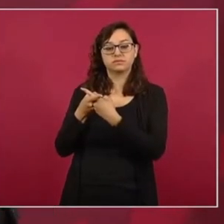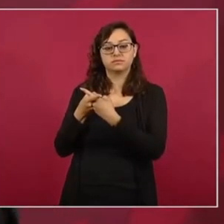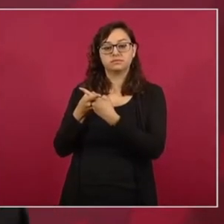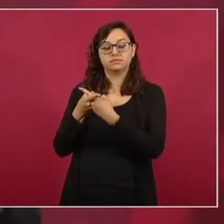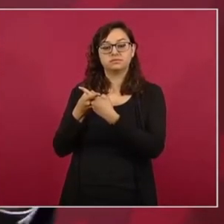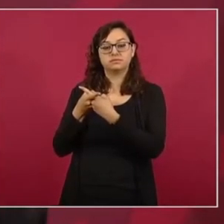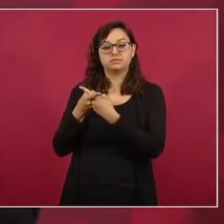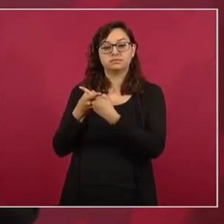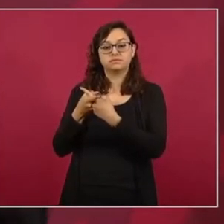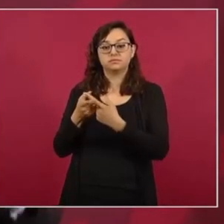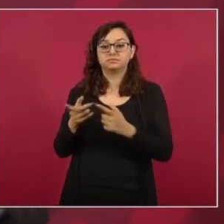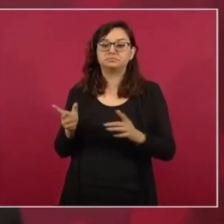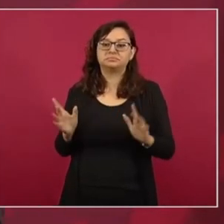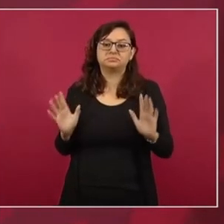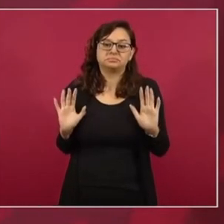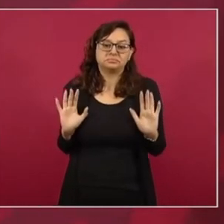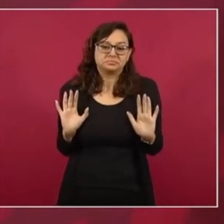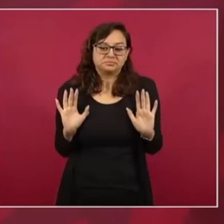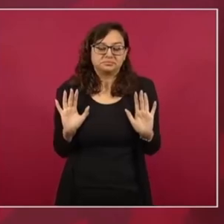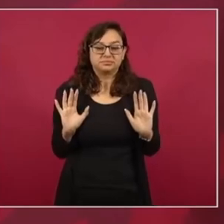con más razón